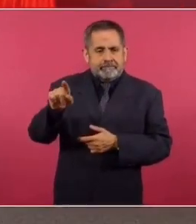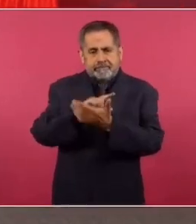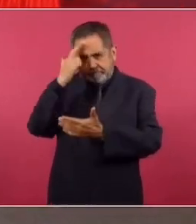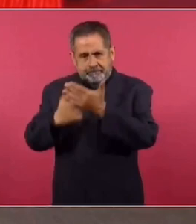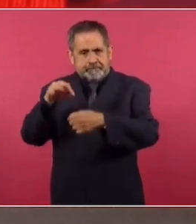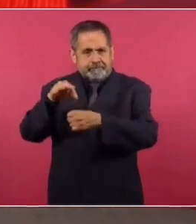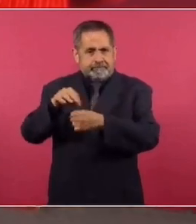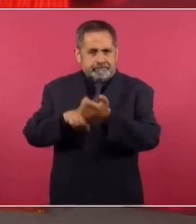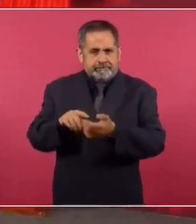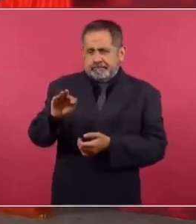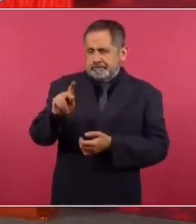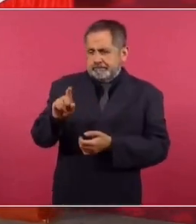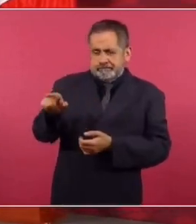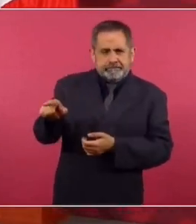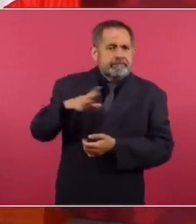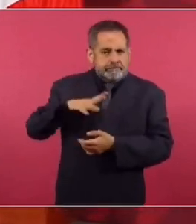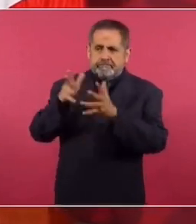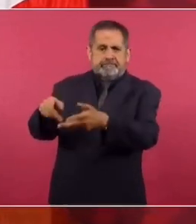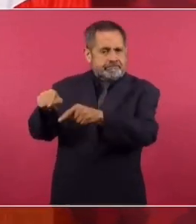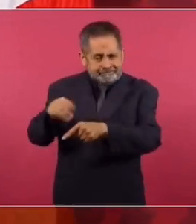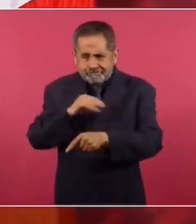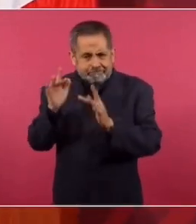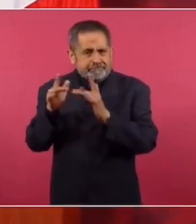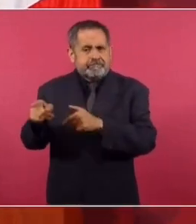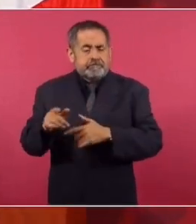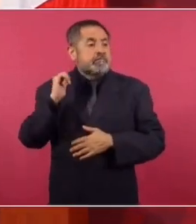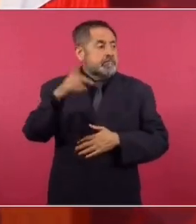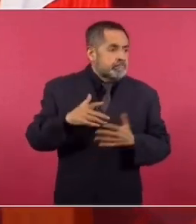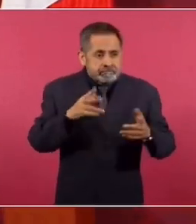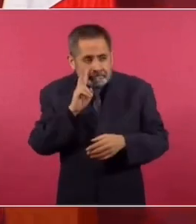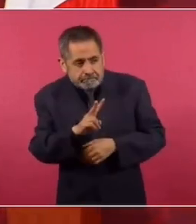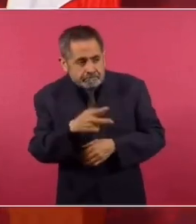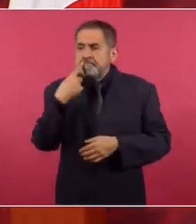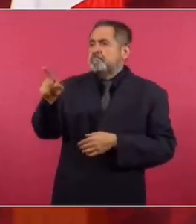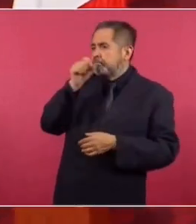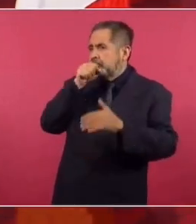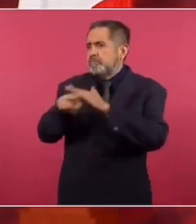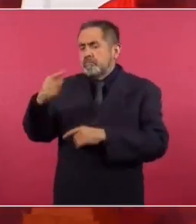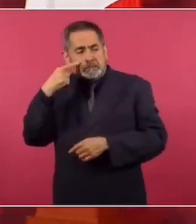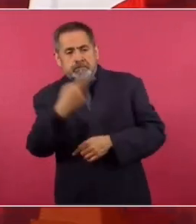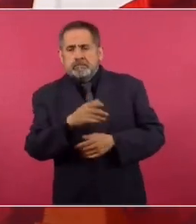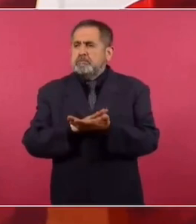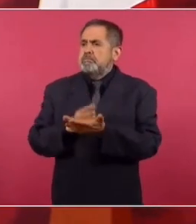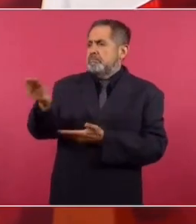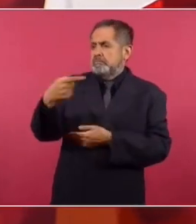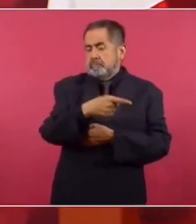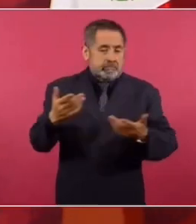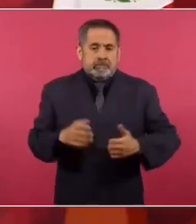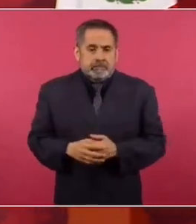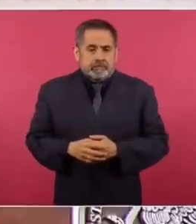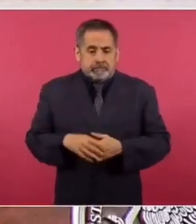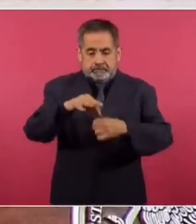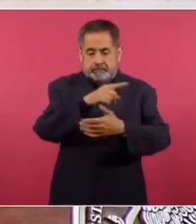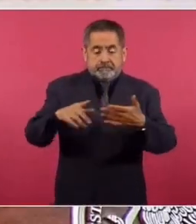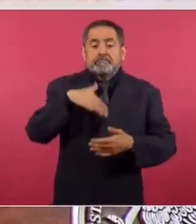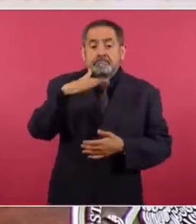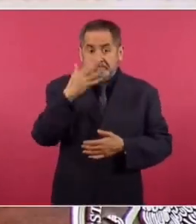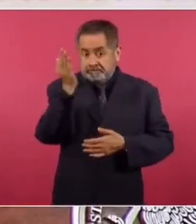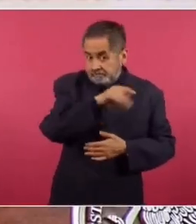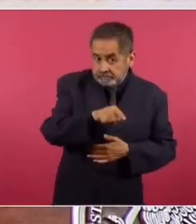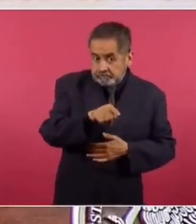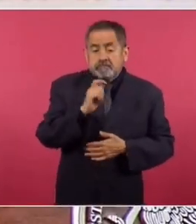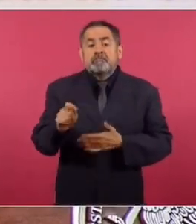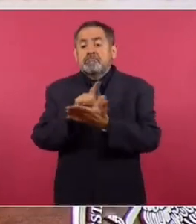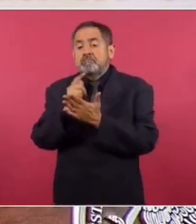Delitos Electorales, existe, y cualquier denuncia se puede presentar ahí. Y el fraude electoral ya está considerado,